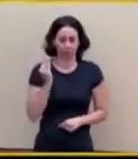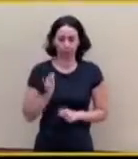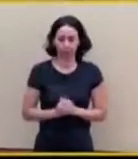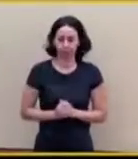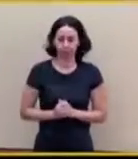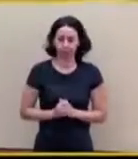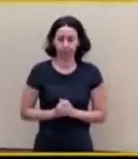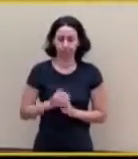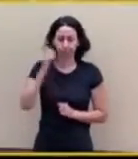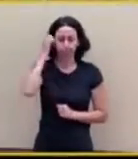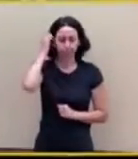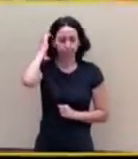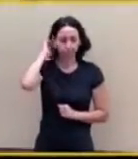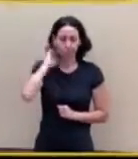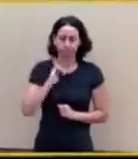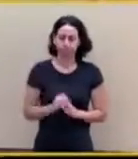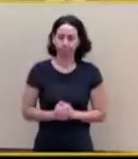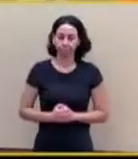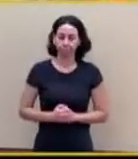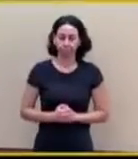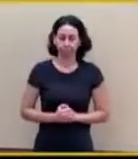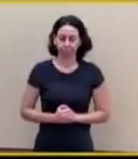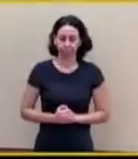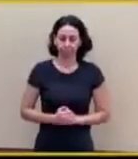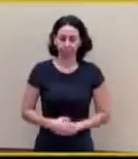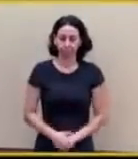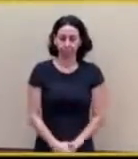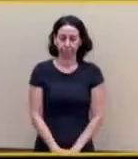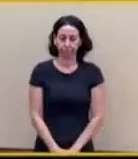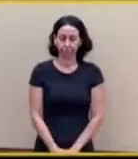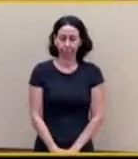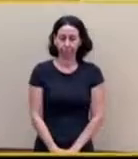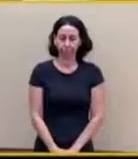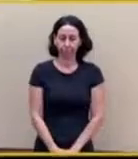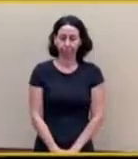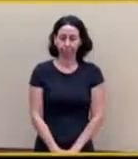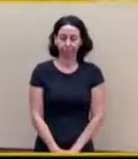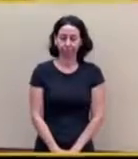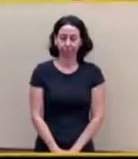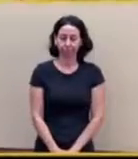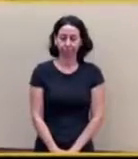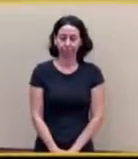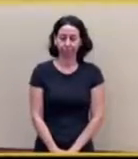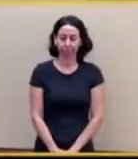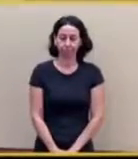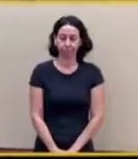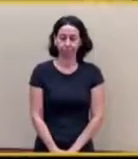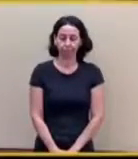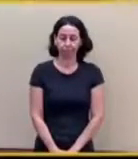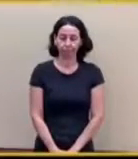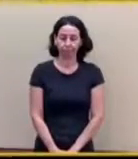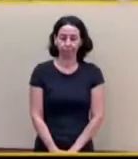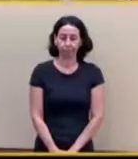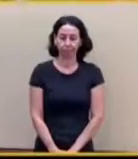más de sí, está más preocupado de solucionar sus problemas internos que de solucionar los problemas de los españoles y es que las crisis les